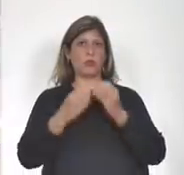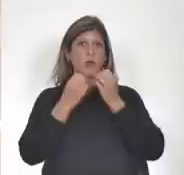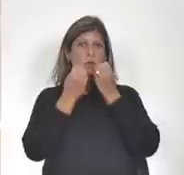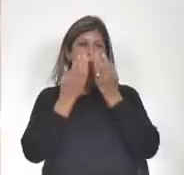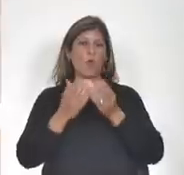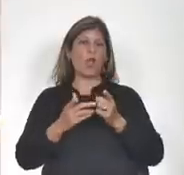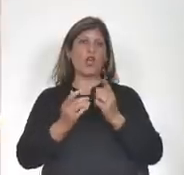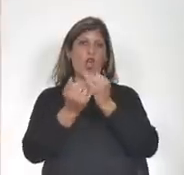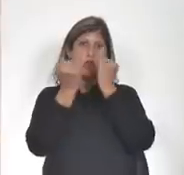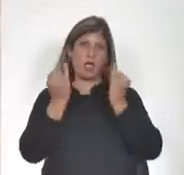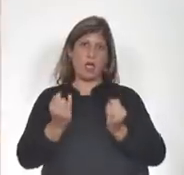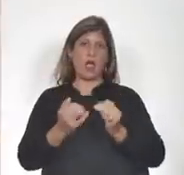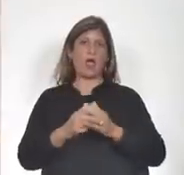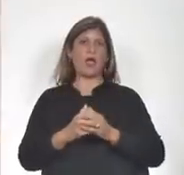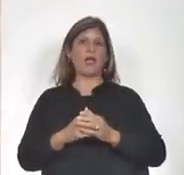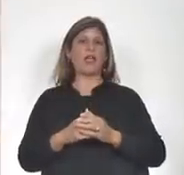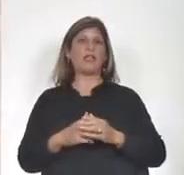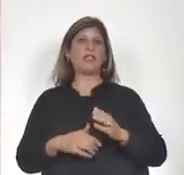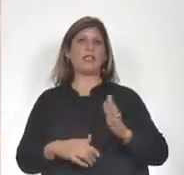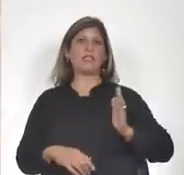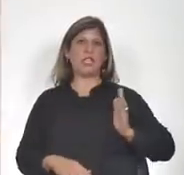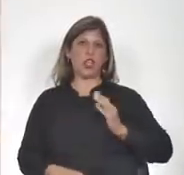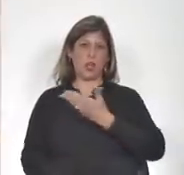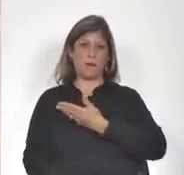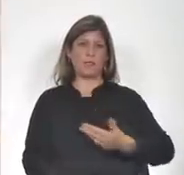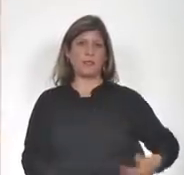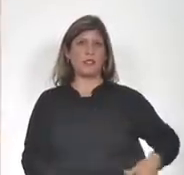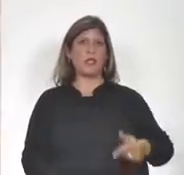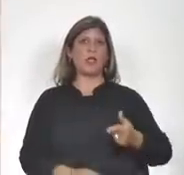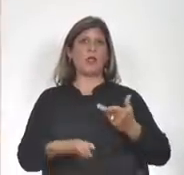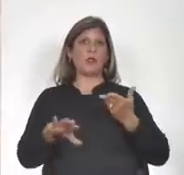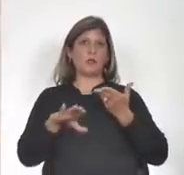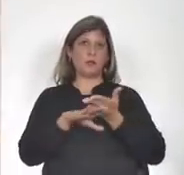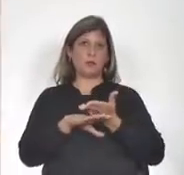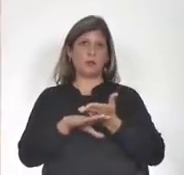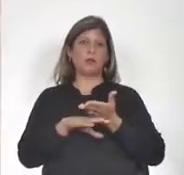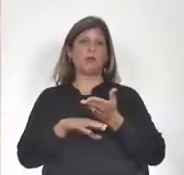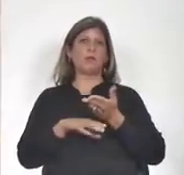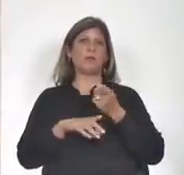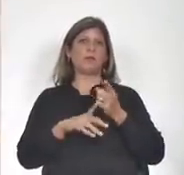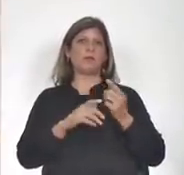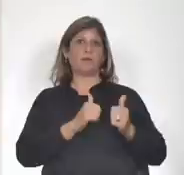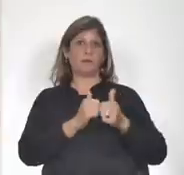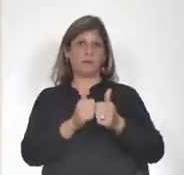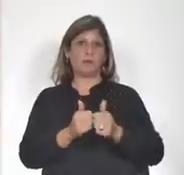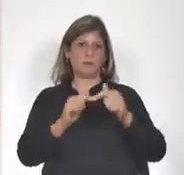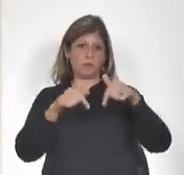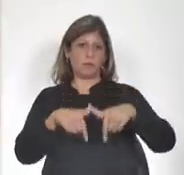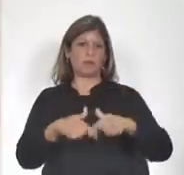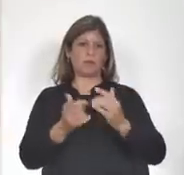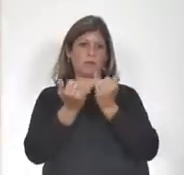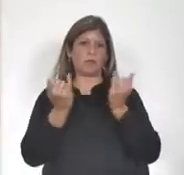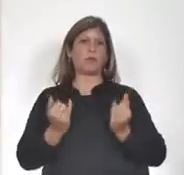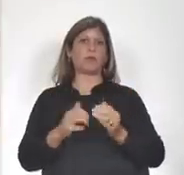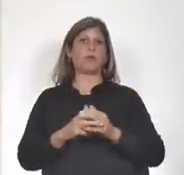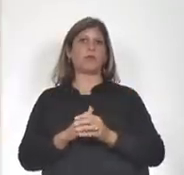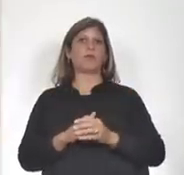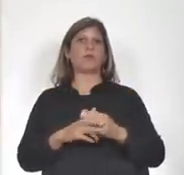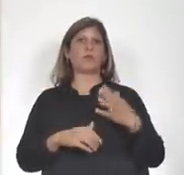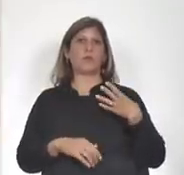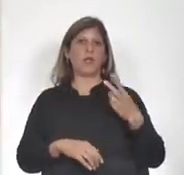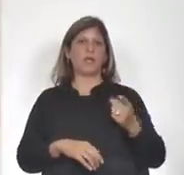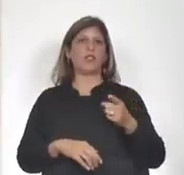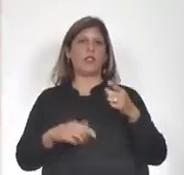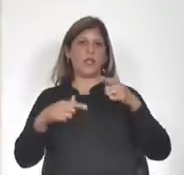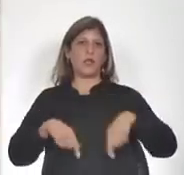Muy buenos días señora Presidente, solicito que me acompañen en la sesión de hoy el director